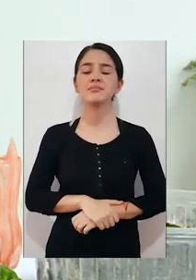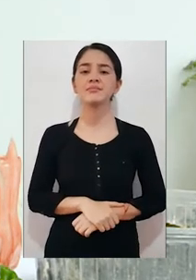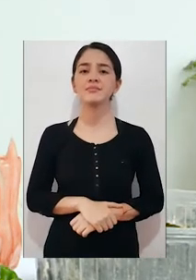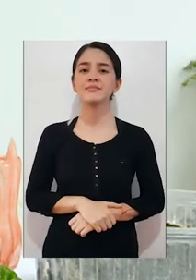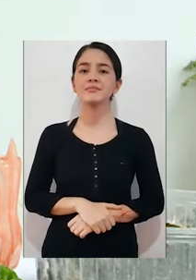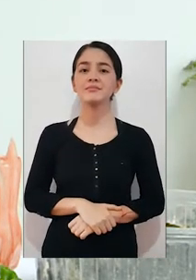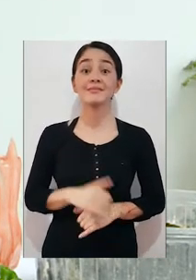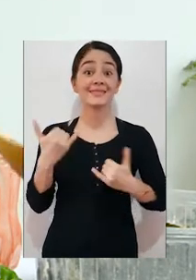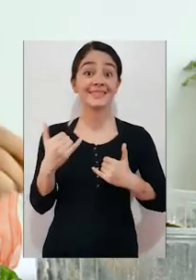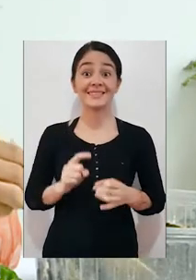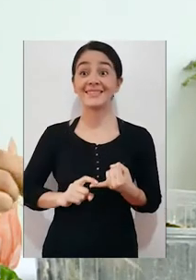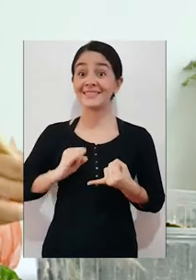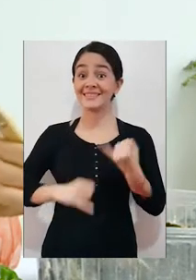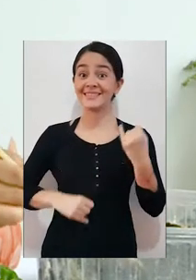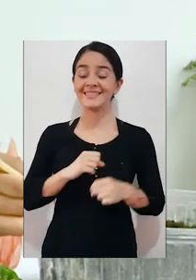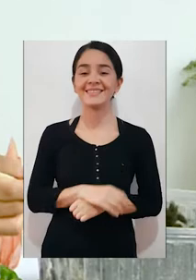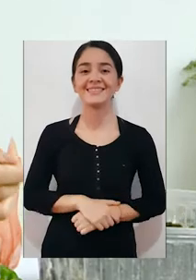bien ya casi vamos a terminar